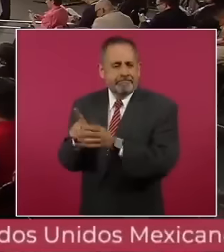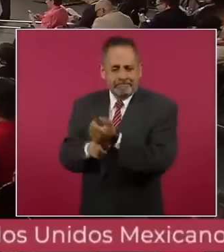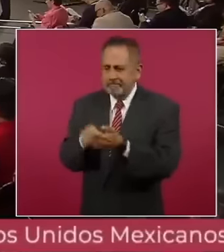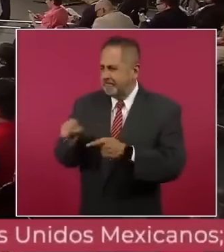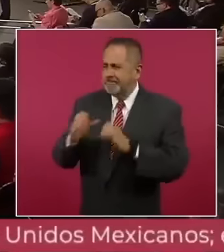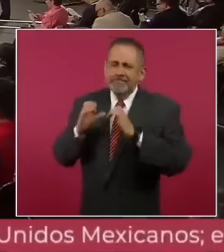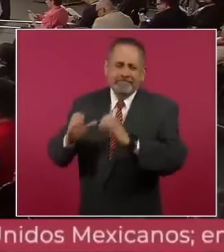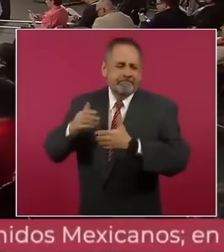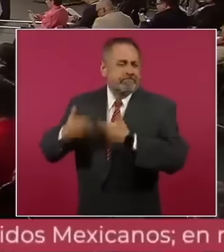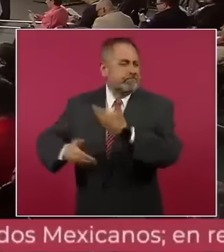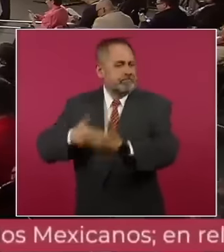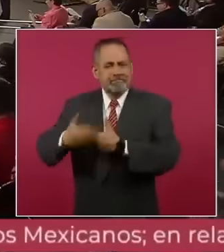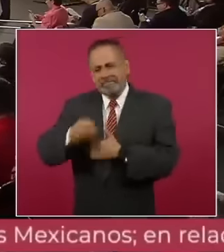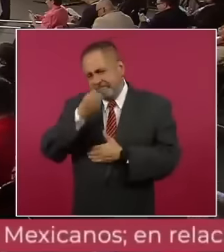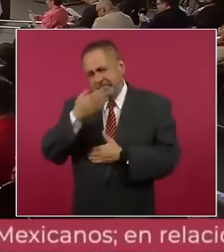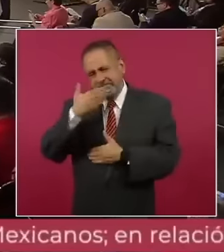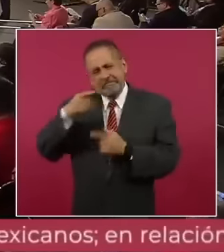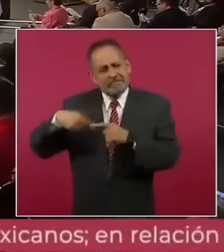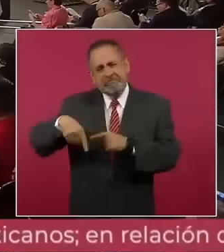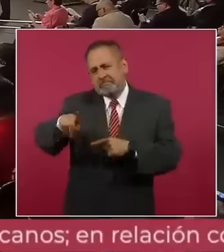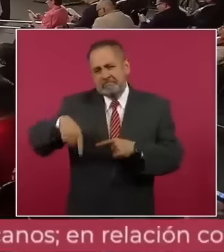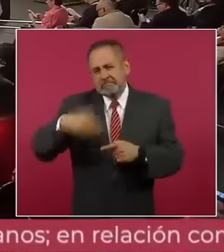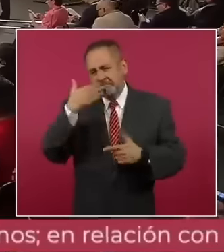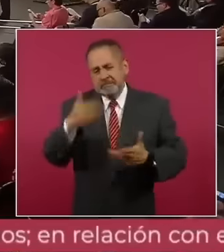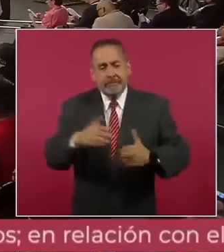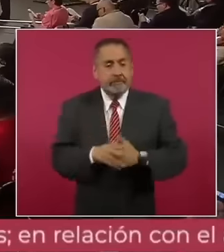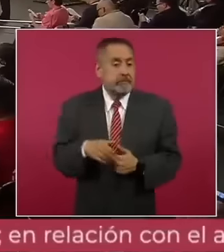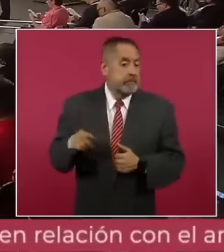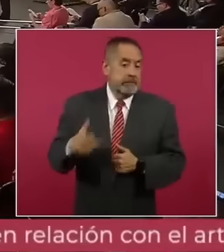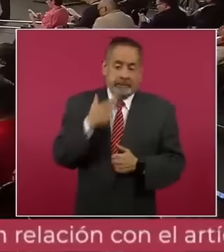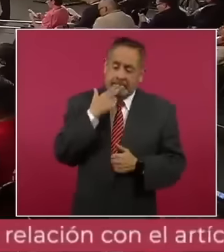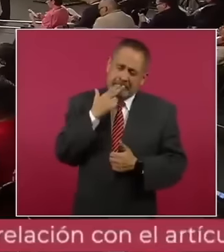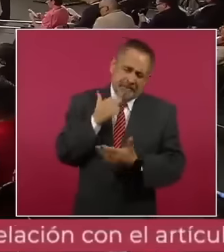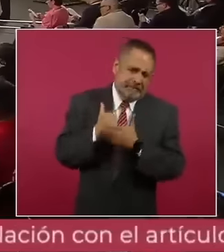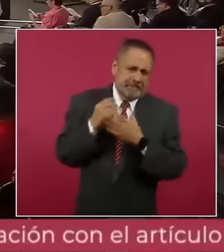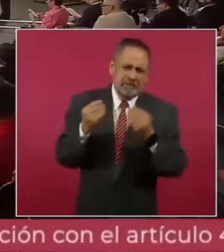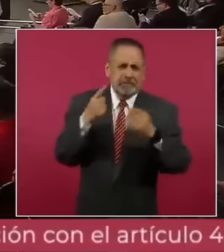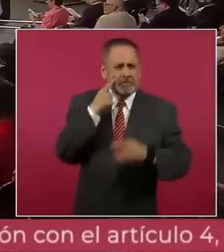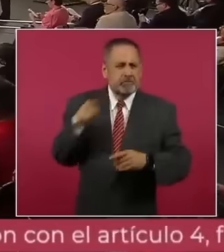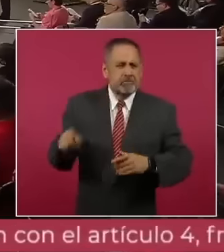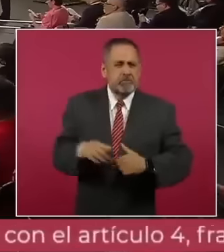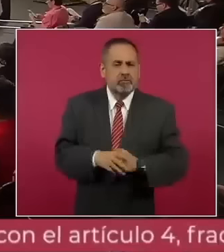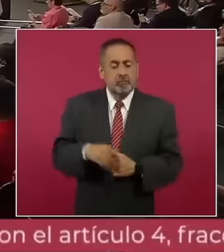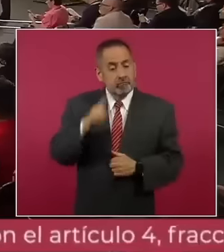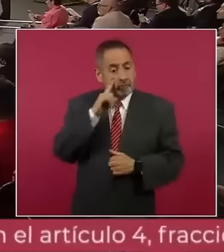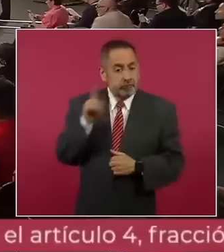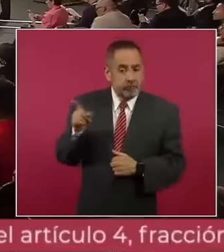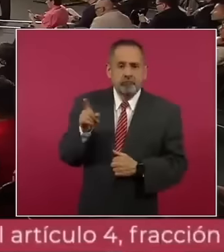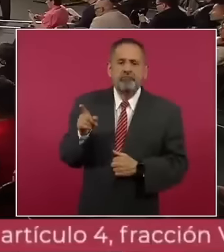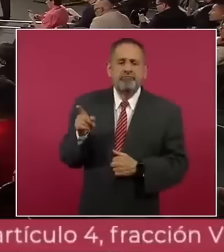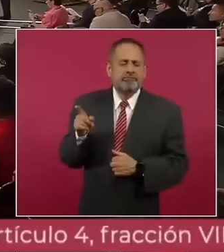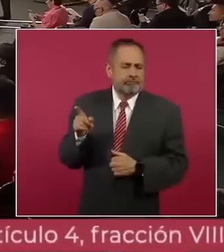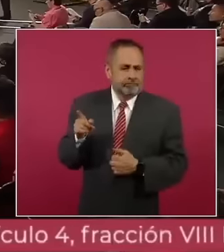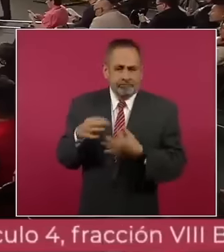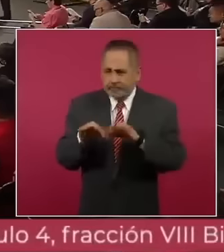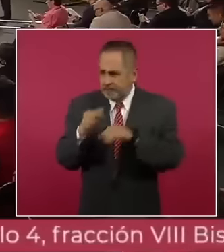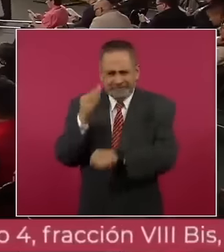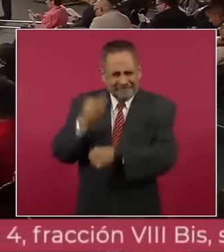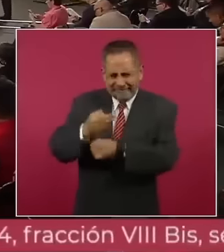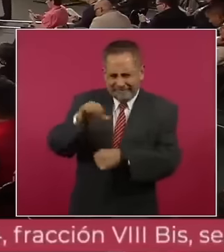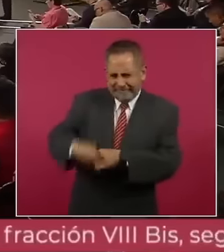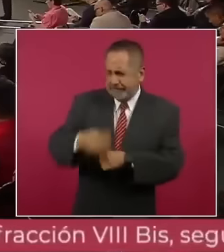hay que prevenir y que hay que tener a tiempo. Esto tiene muchos beneficios. La siguiente, por favor. Nos permite tener información en tiempo real,